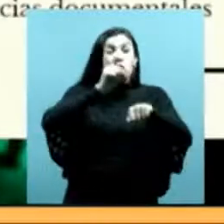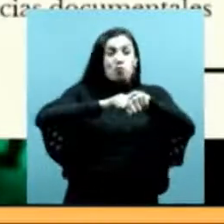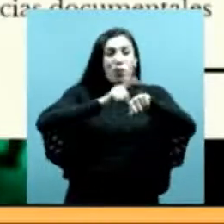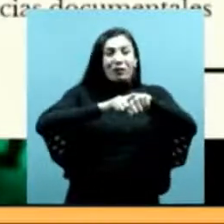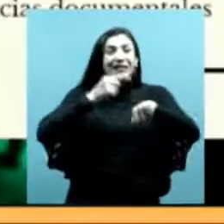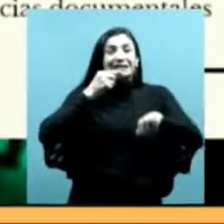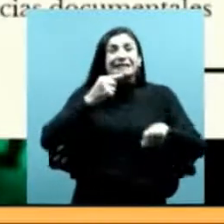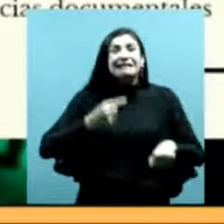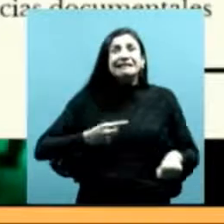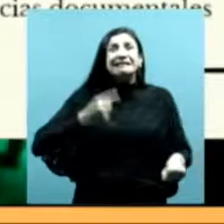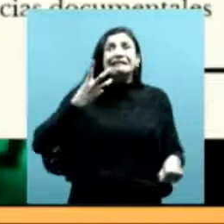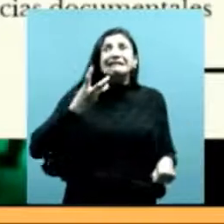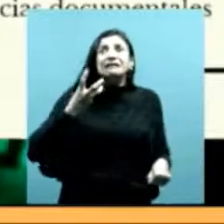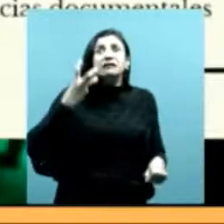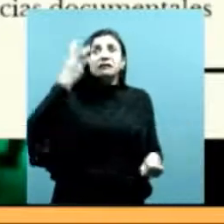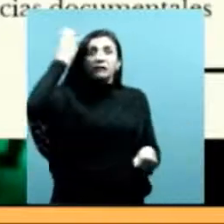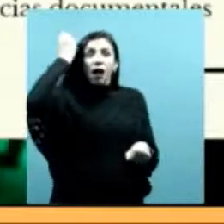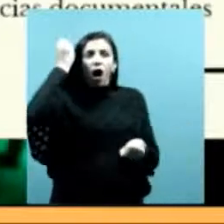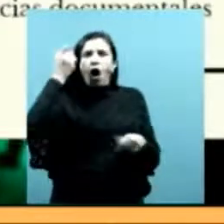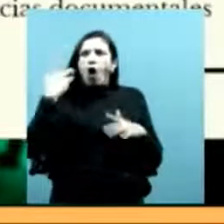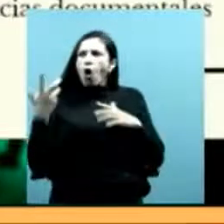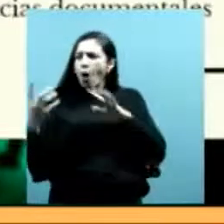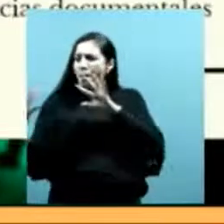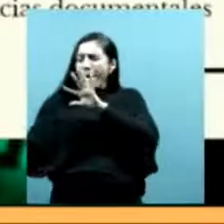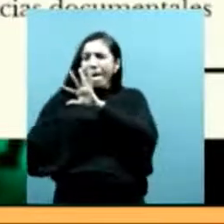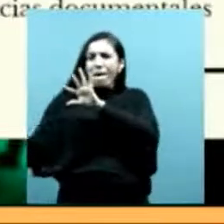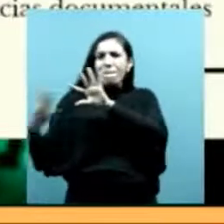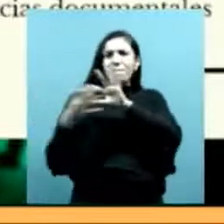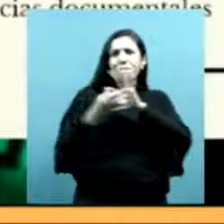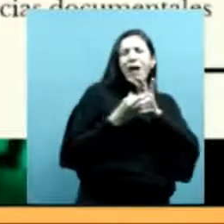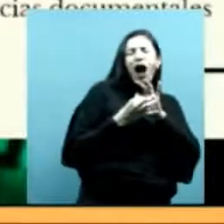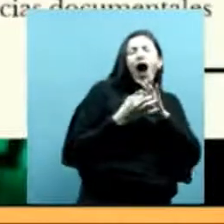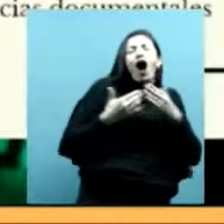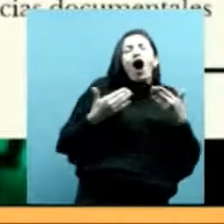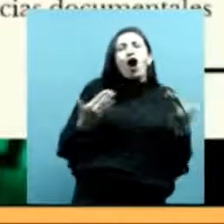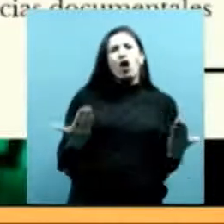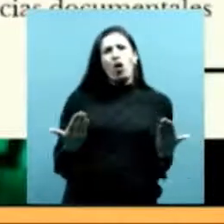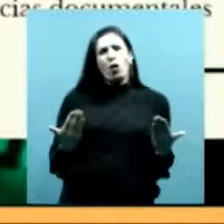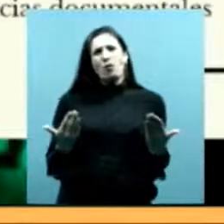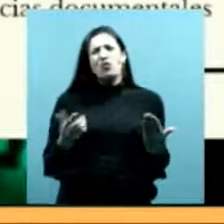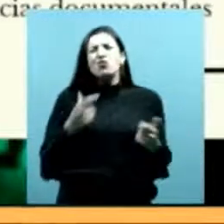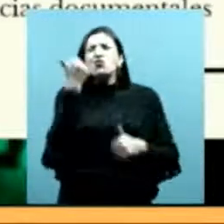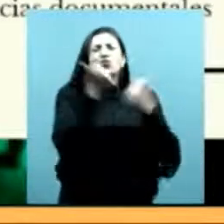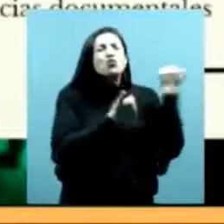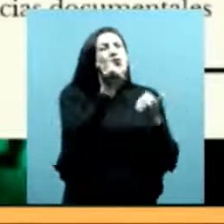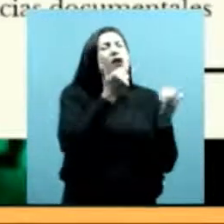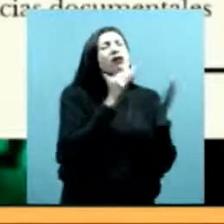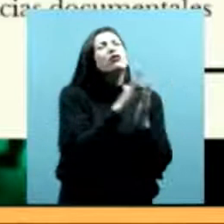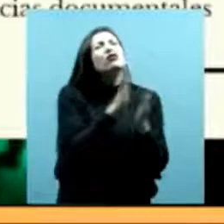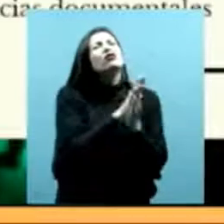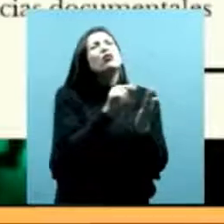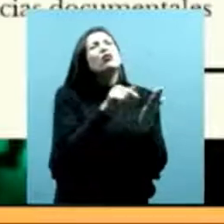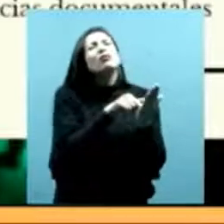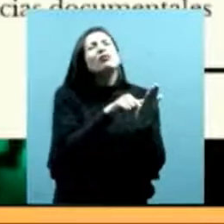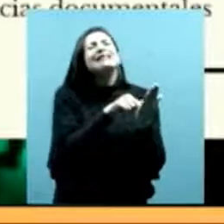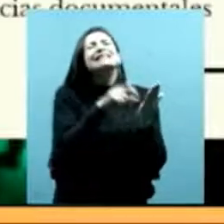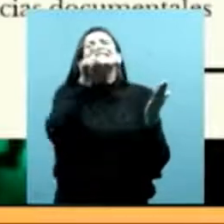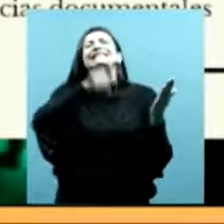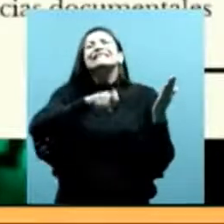probar la ocupación. Entonces, ahí uno también deduce qué tipo de documento podría ser esperable encontrar.